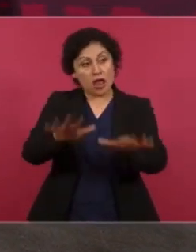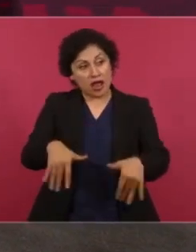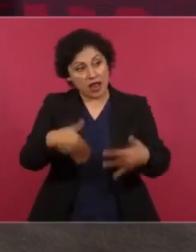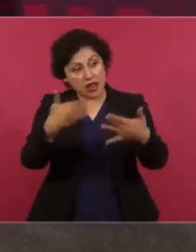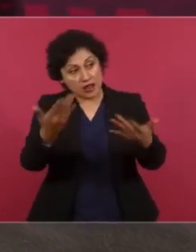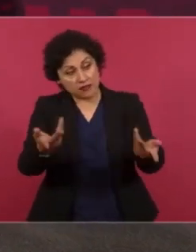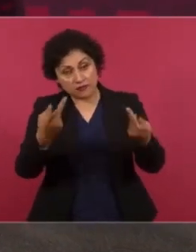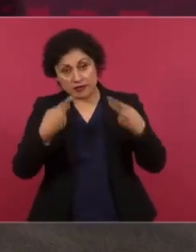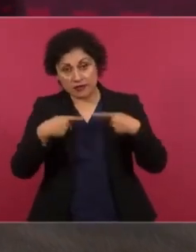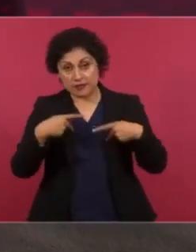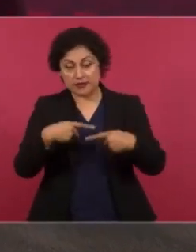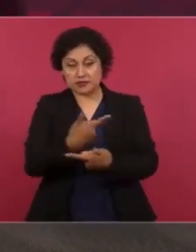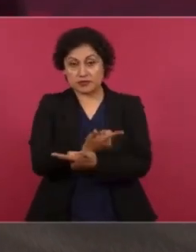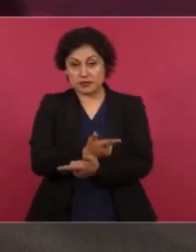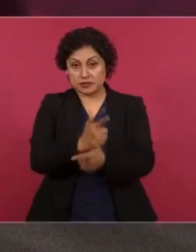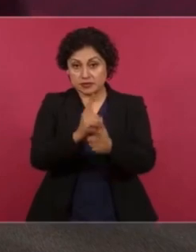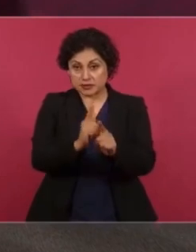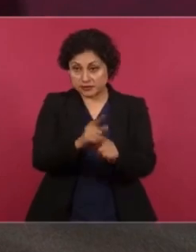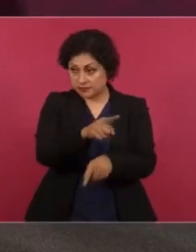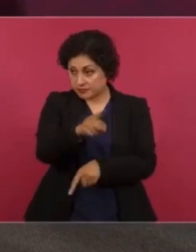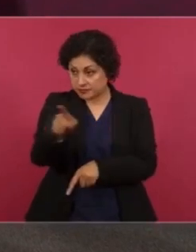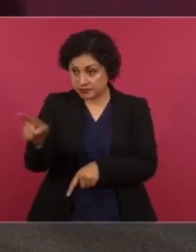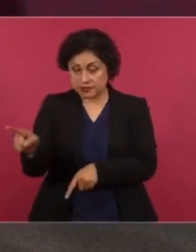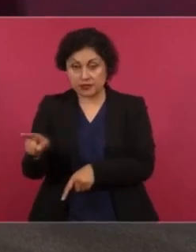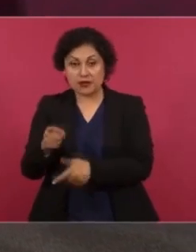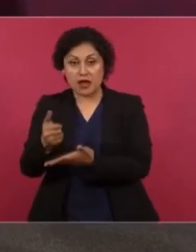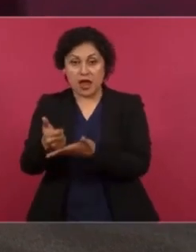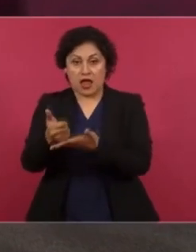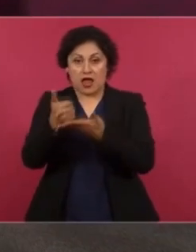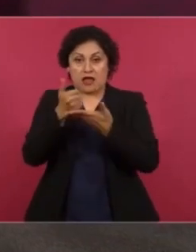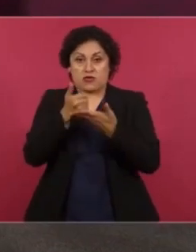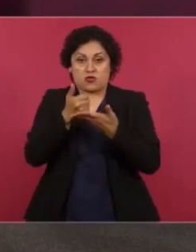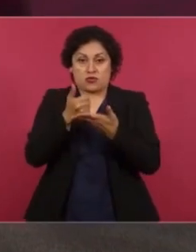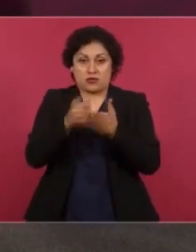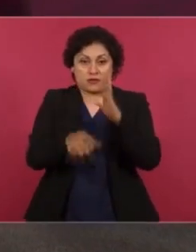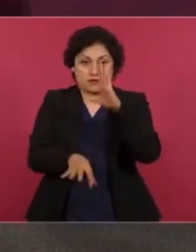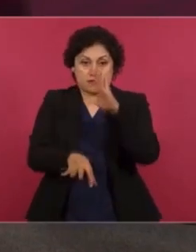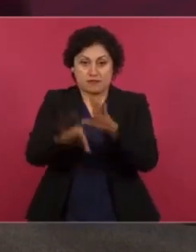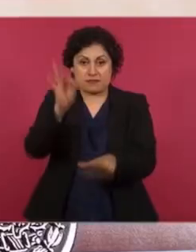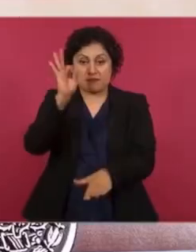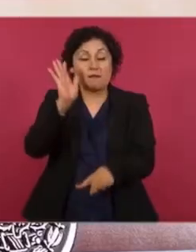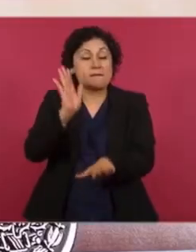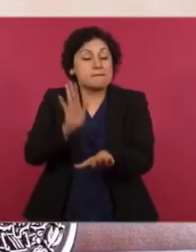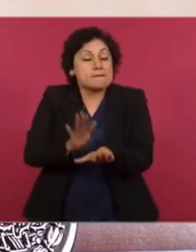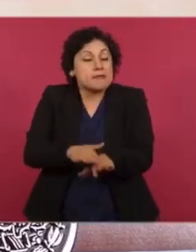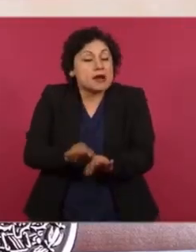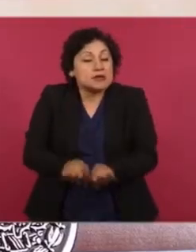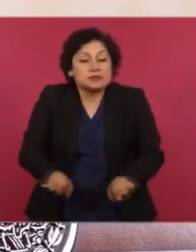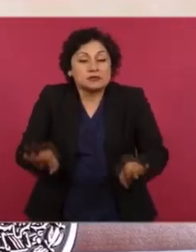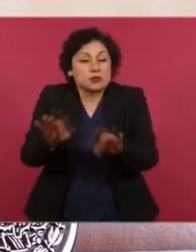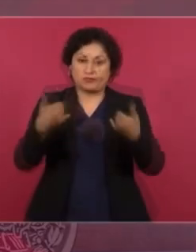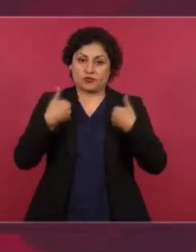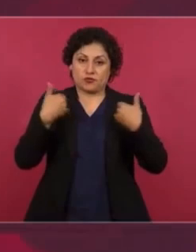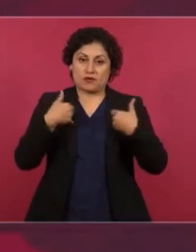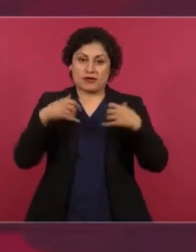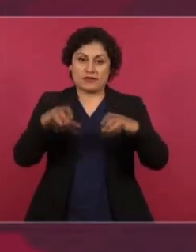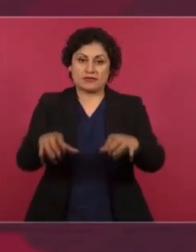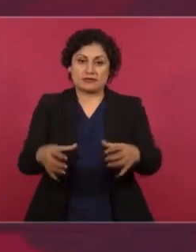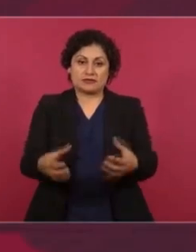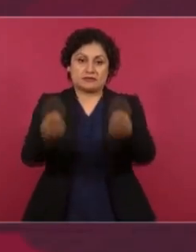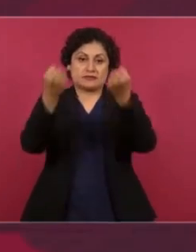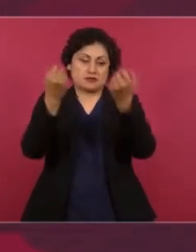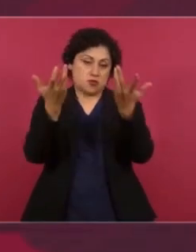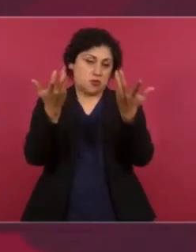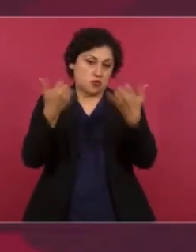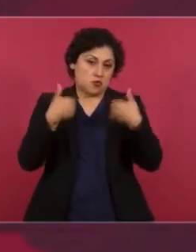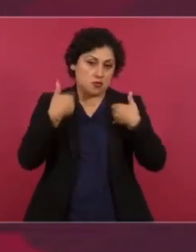podemos lograr lo más importante, encontrar a los muchachos. Porque ahora